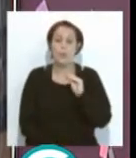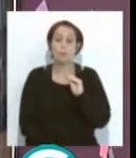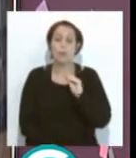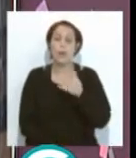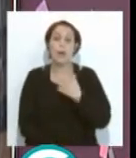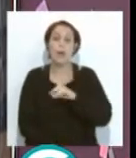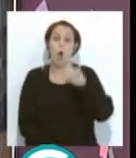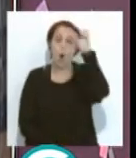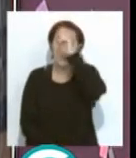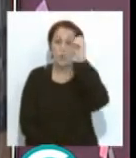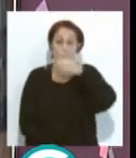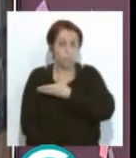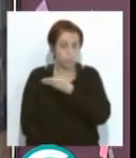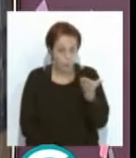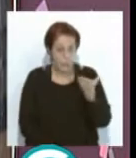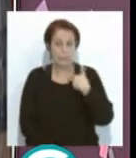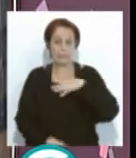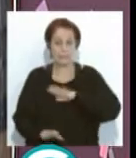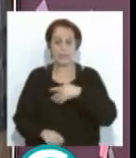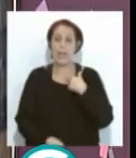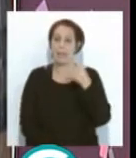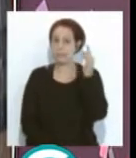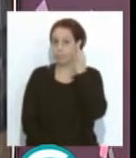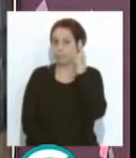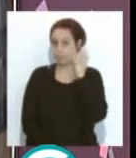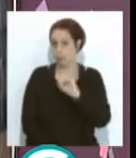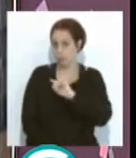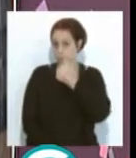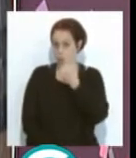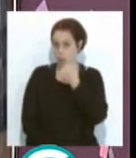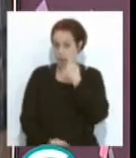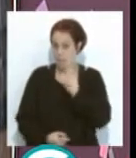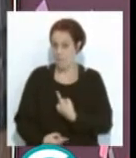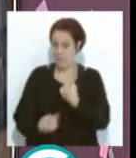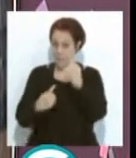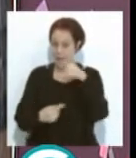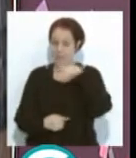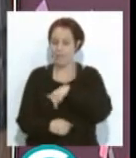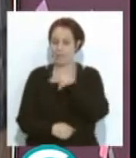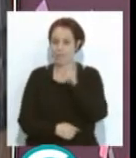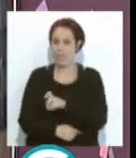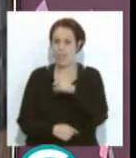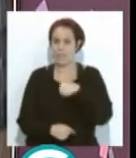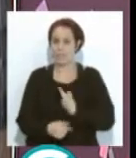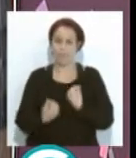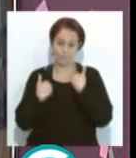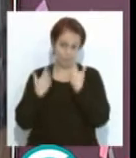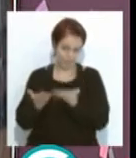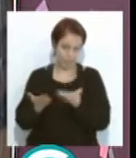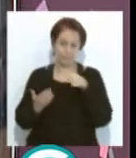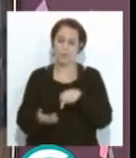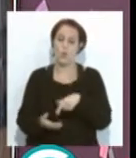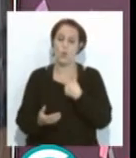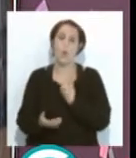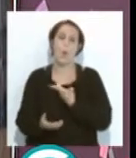vuestra opinión. Así que, Fanny, por ser la primera, la que se estrena, la que debuta aquí con nosotros hoy, te dejamos que abra la